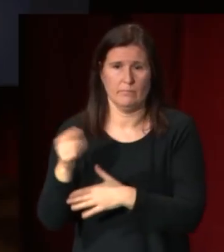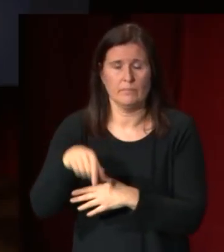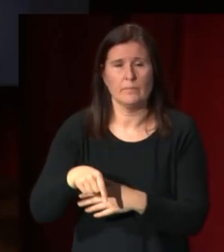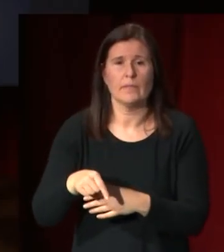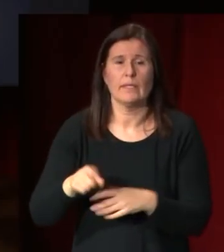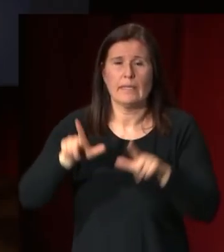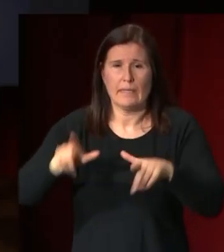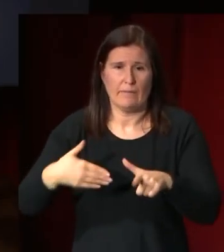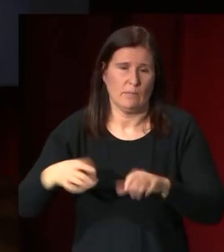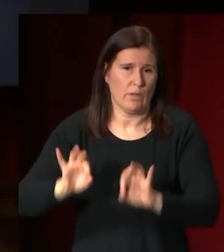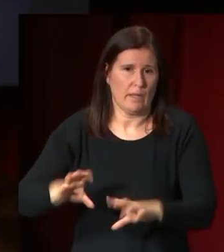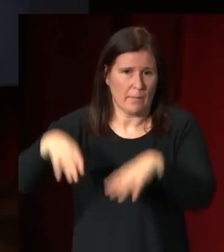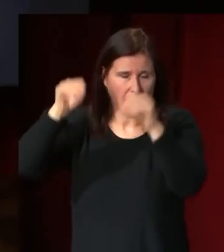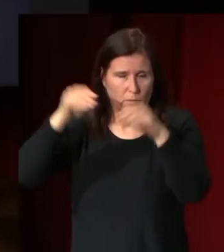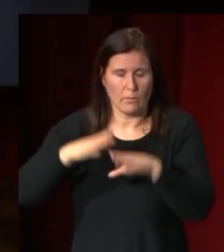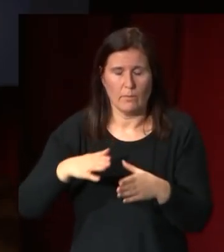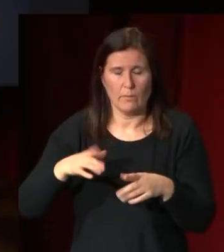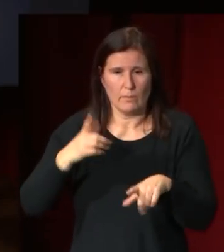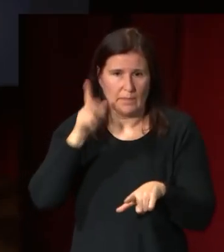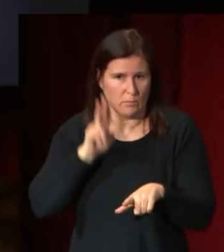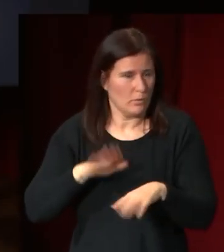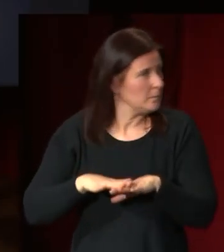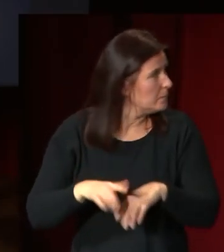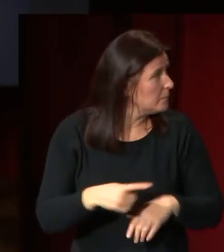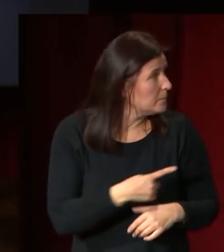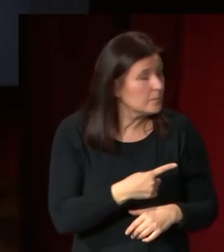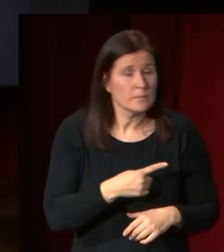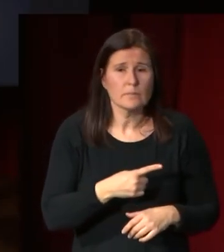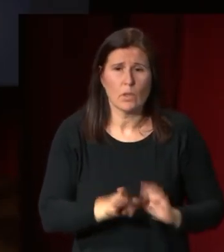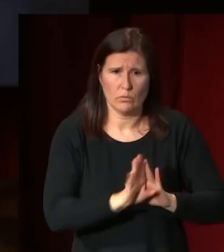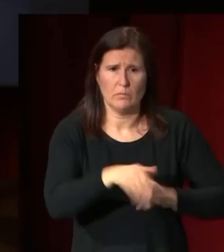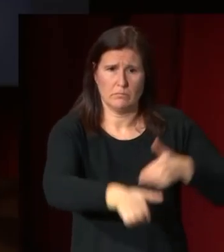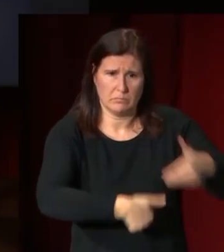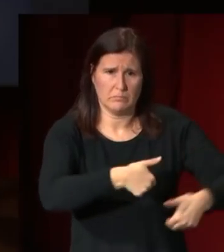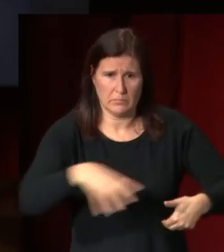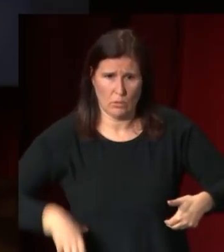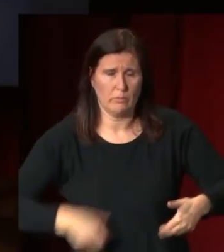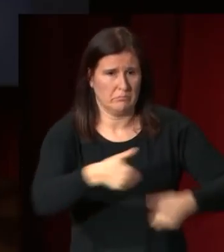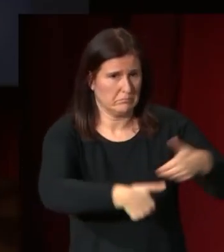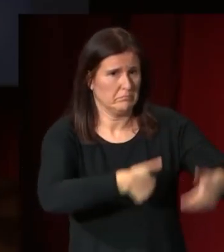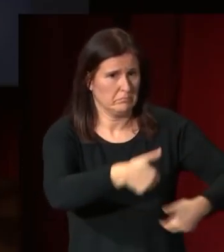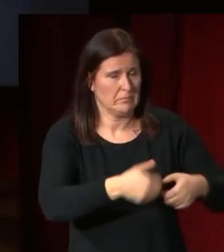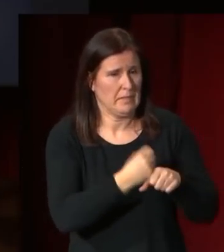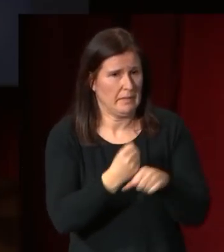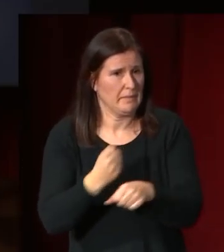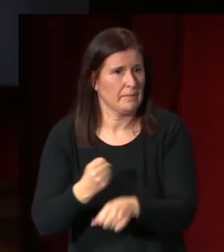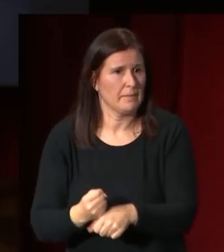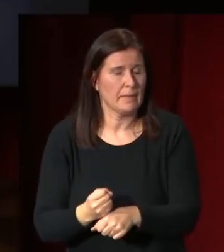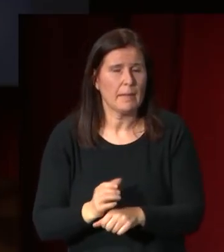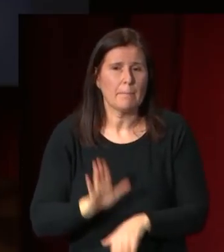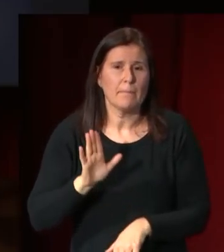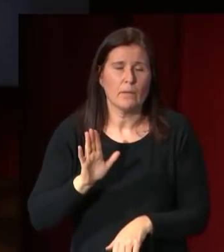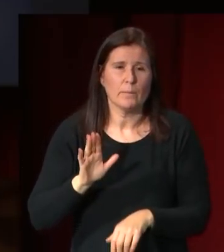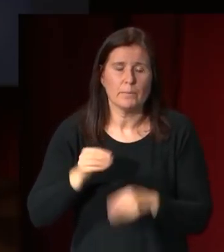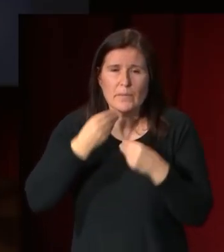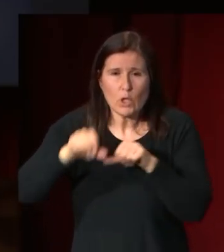y él le seguirá haciendo una serie de encargos pero también tengo que decir que a lo largo de la